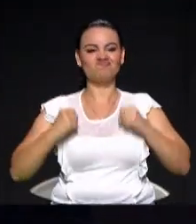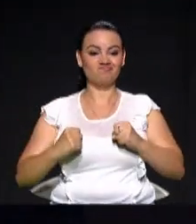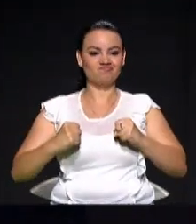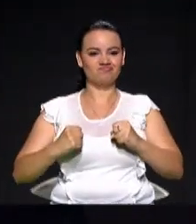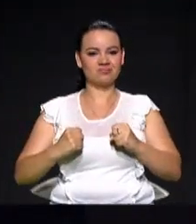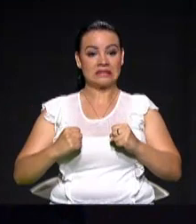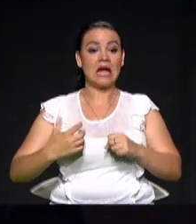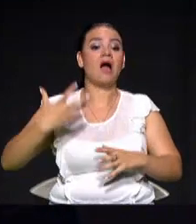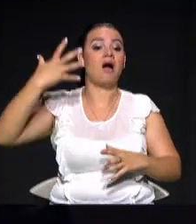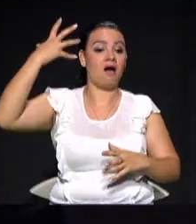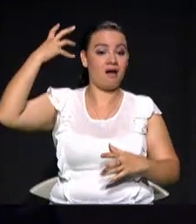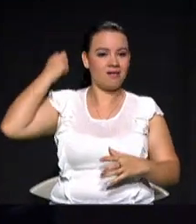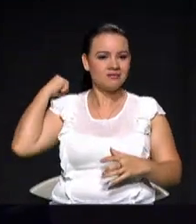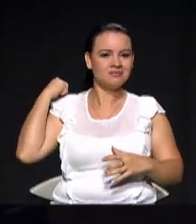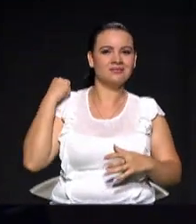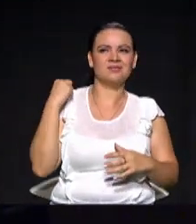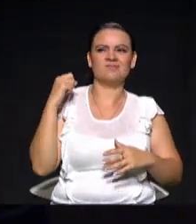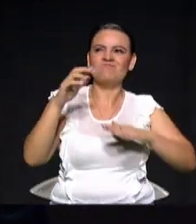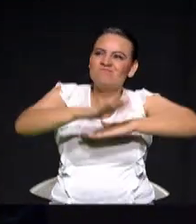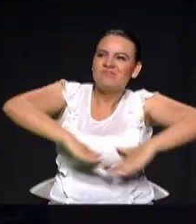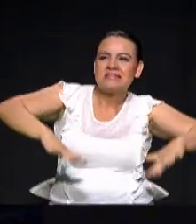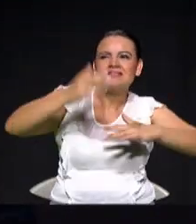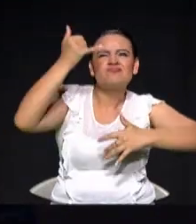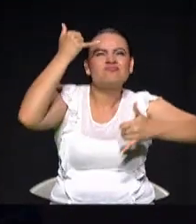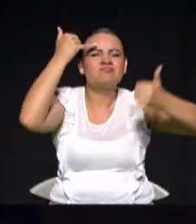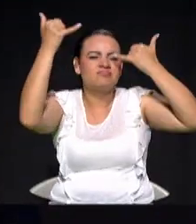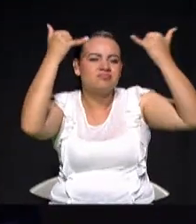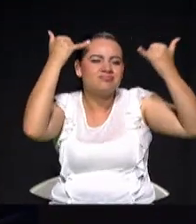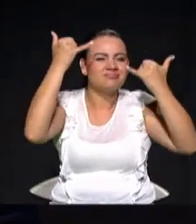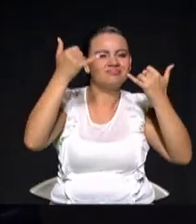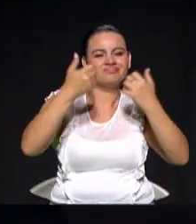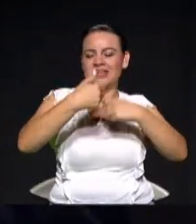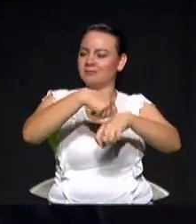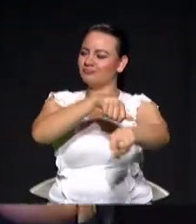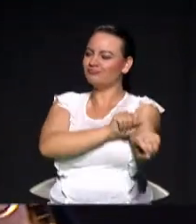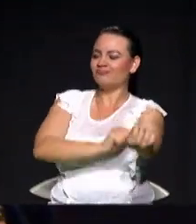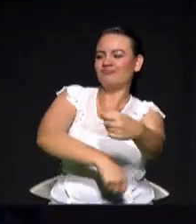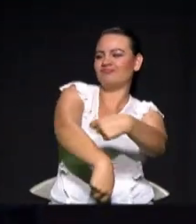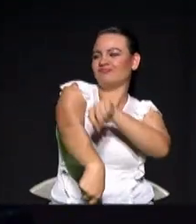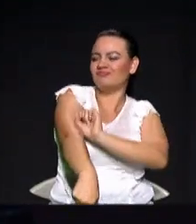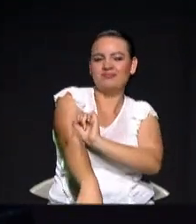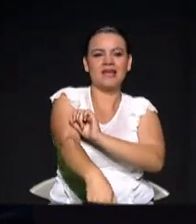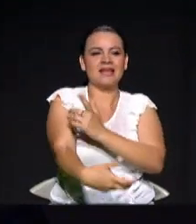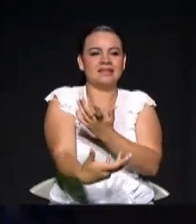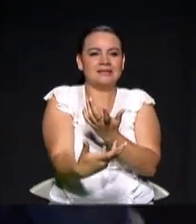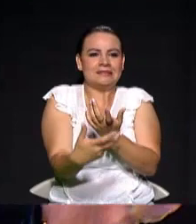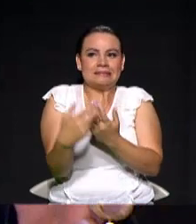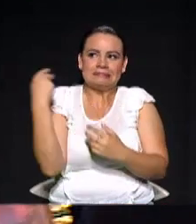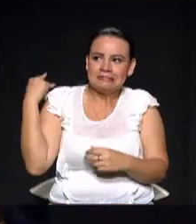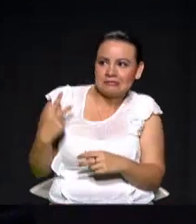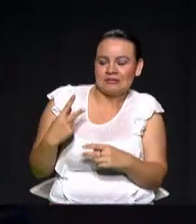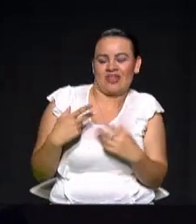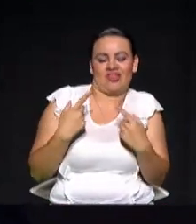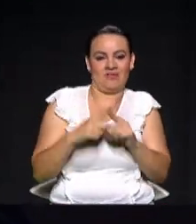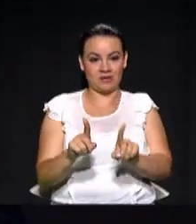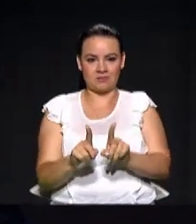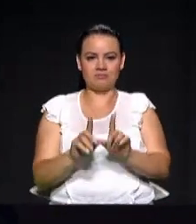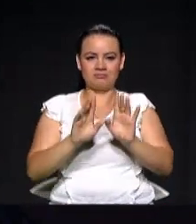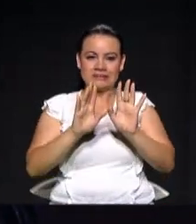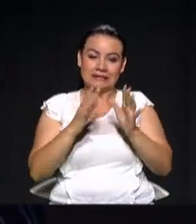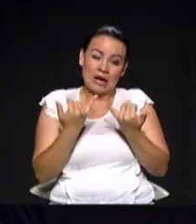innovadores, donde éramos atrevidos, donde cambiábamos la historia de la ciudad, pues lo vamos a volver a lograr.